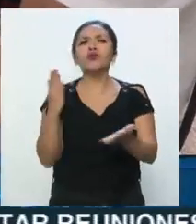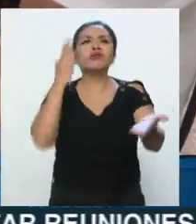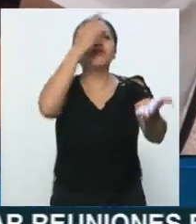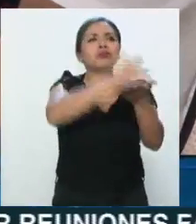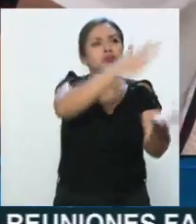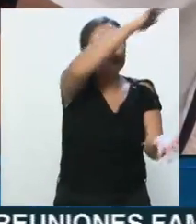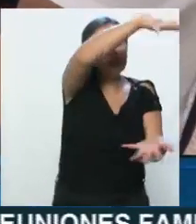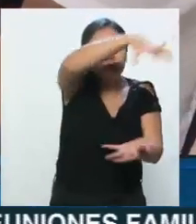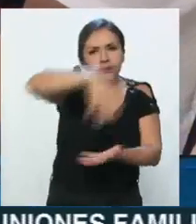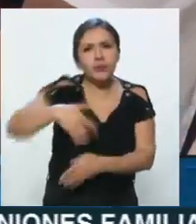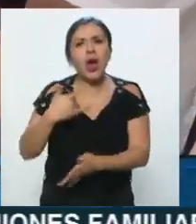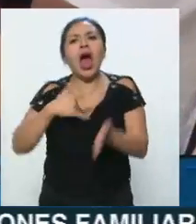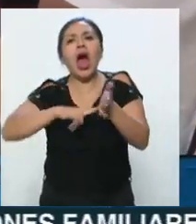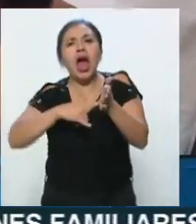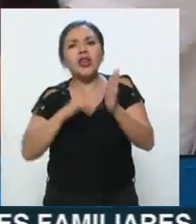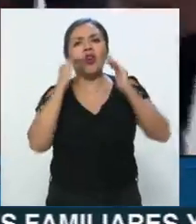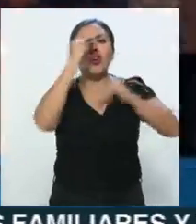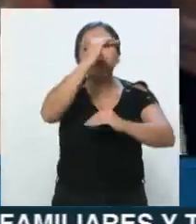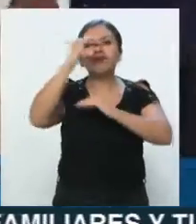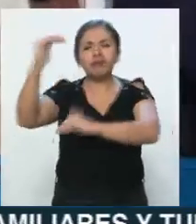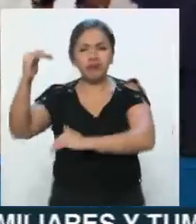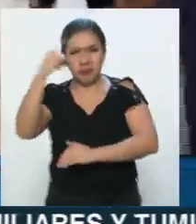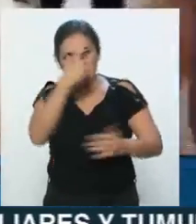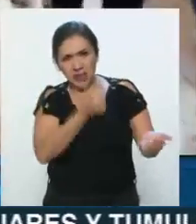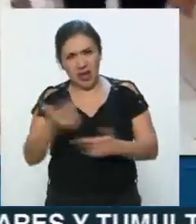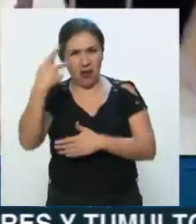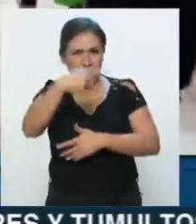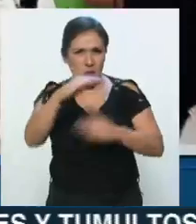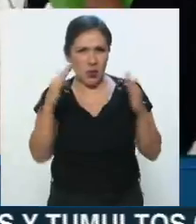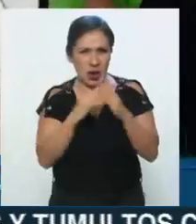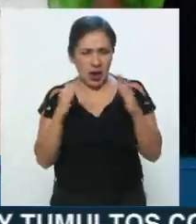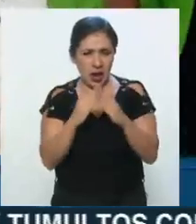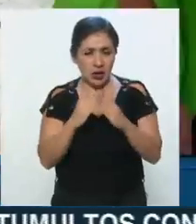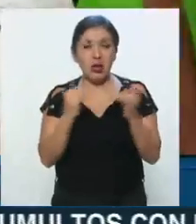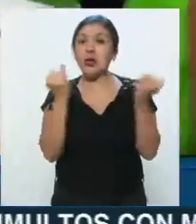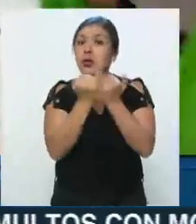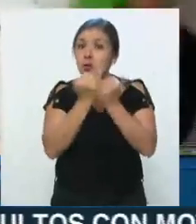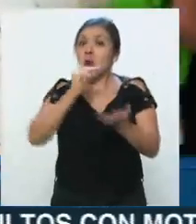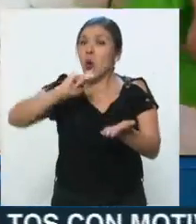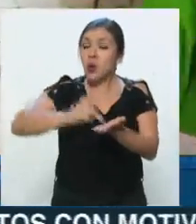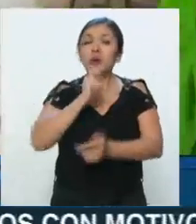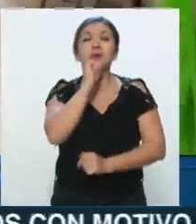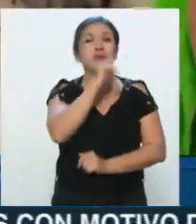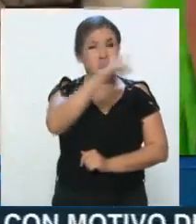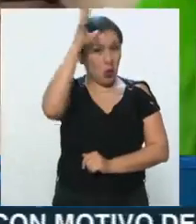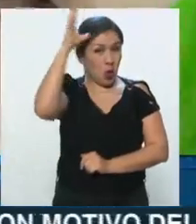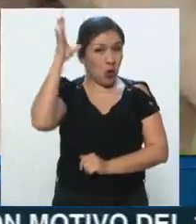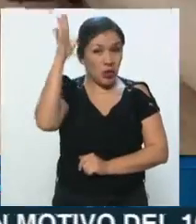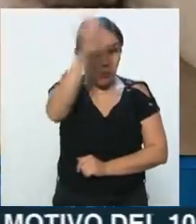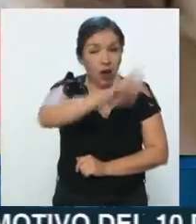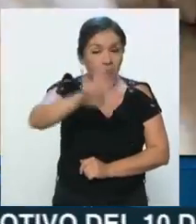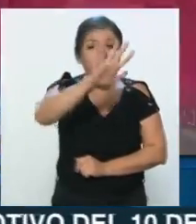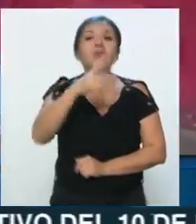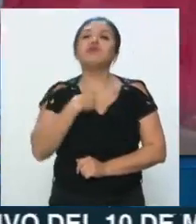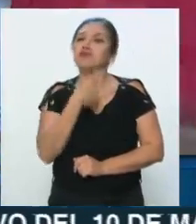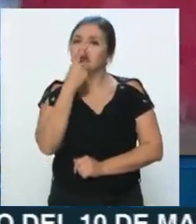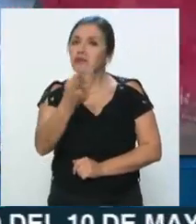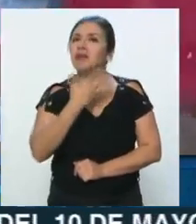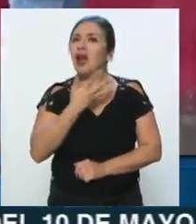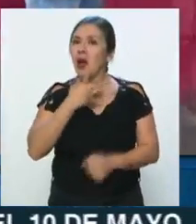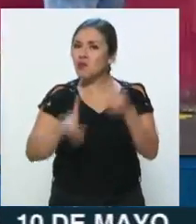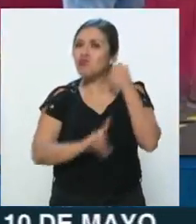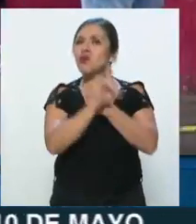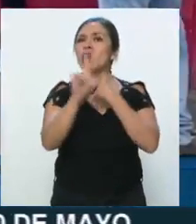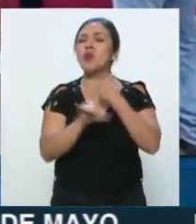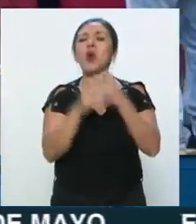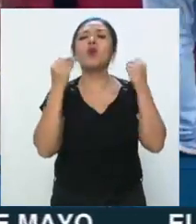llevar a casa. Y por supuesto, otra vez, en el caso específico de la Cuauhtémoc, comentar la problemática que tenemos